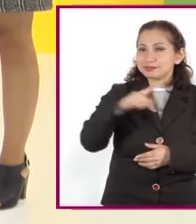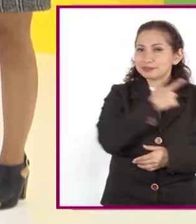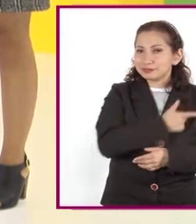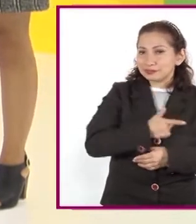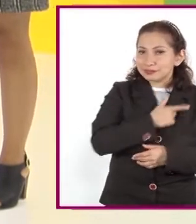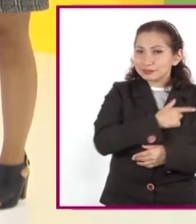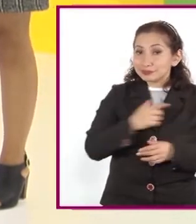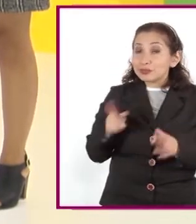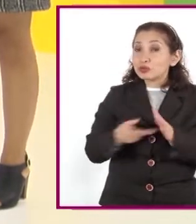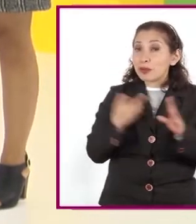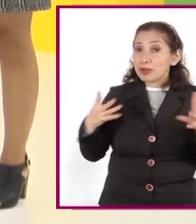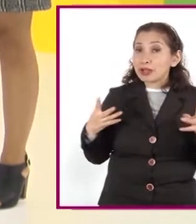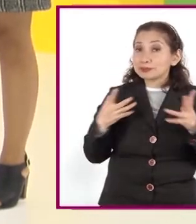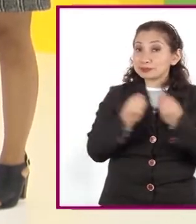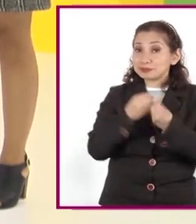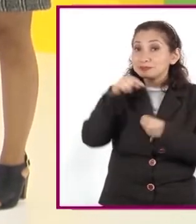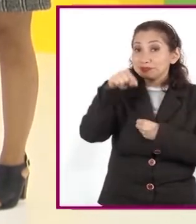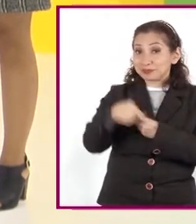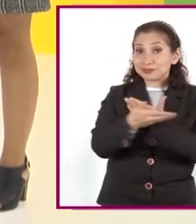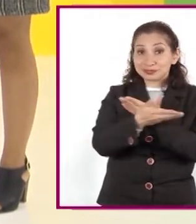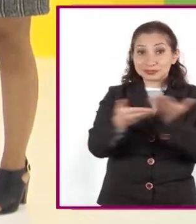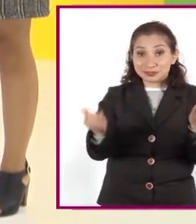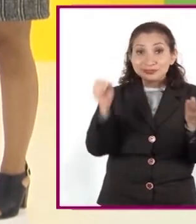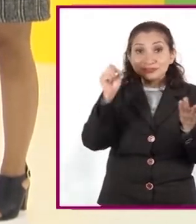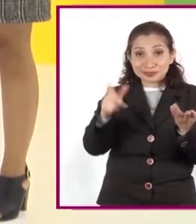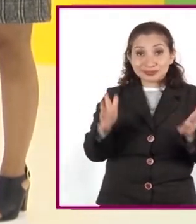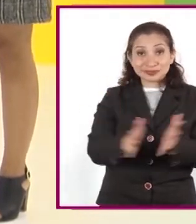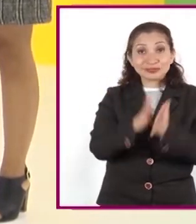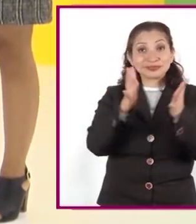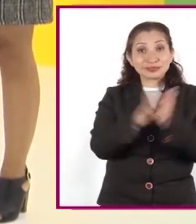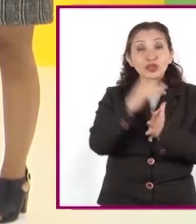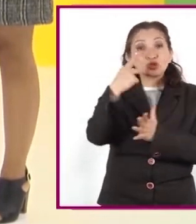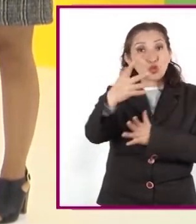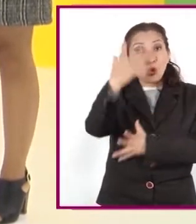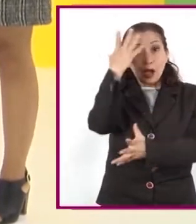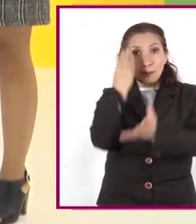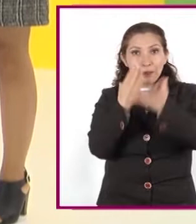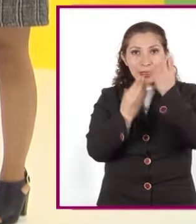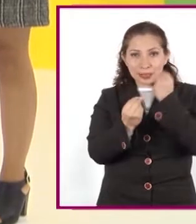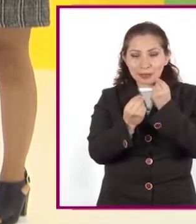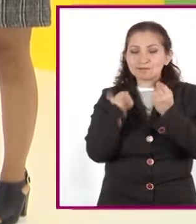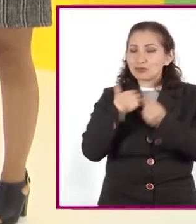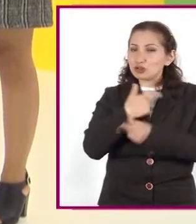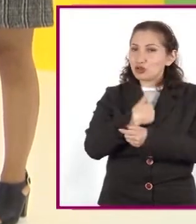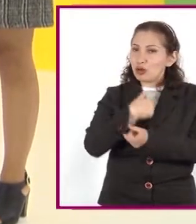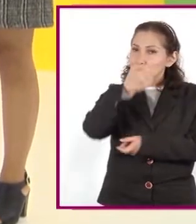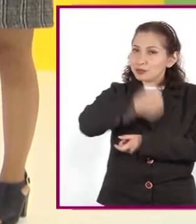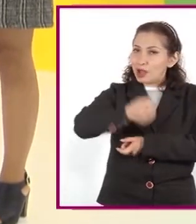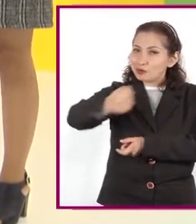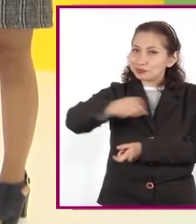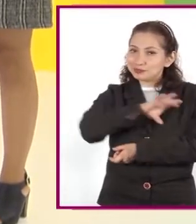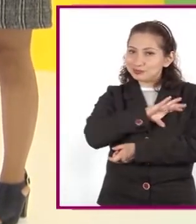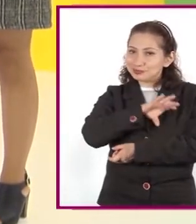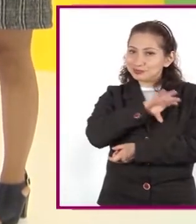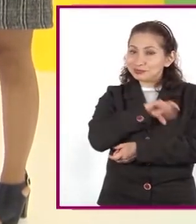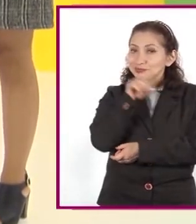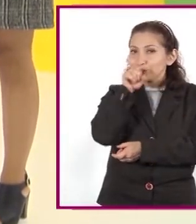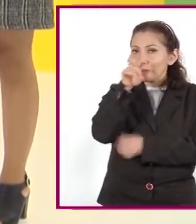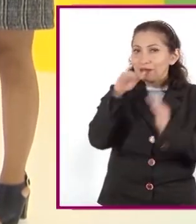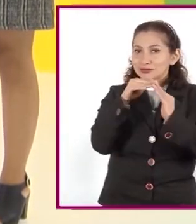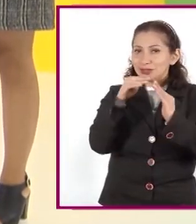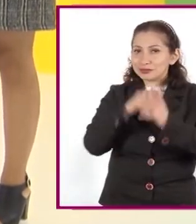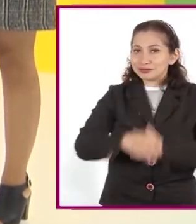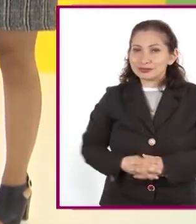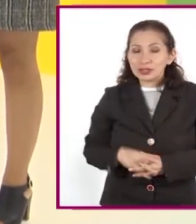gusto estar nuevamente con ustedes y ser partícipe de su aprendizaje. Les mando un saludo afectuoso hasta sus